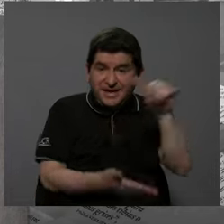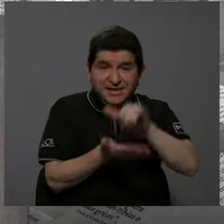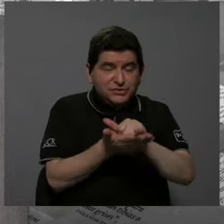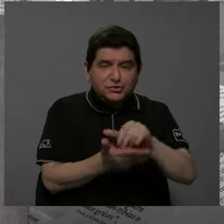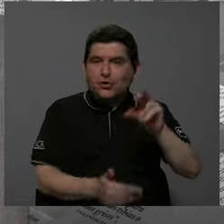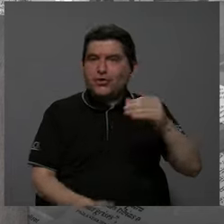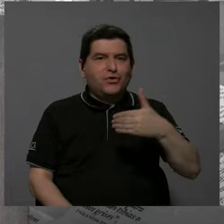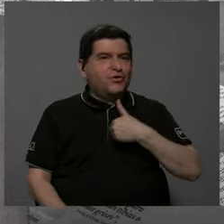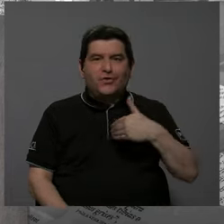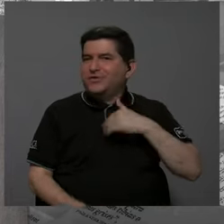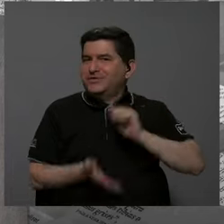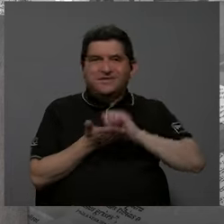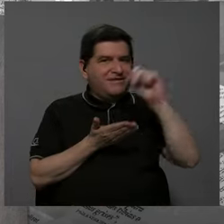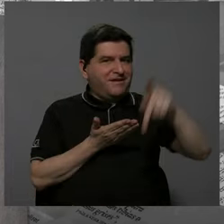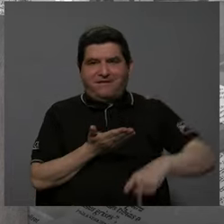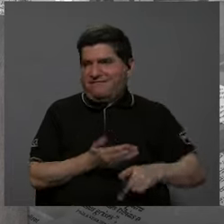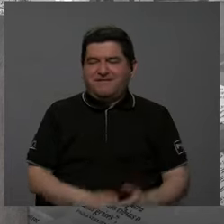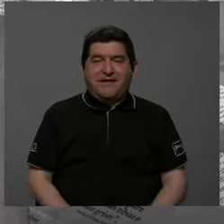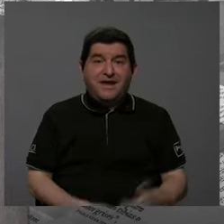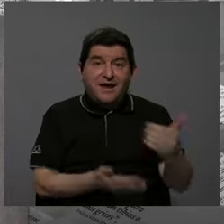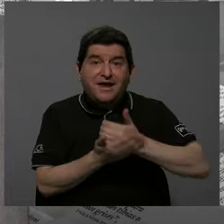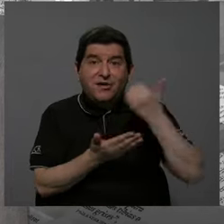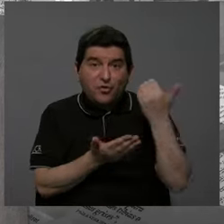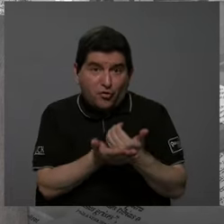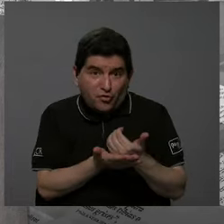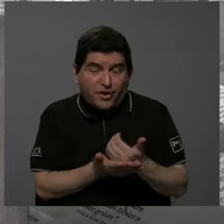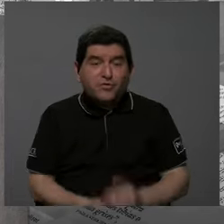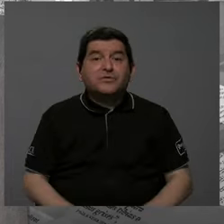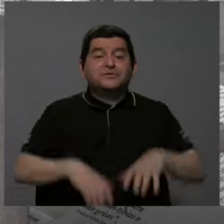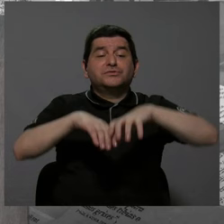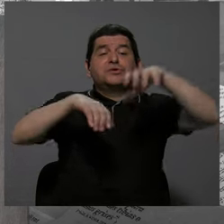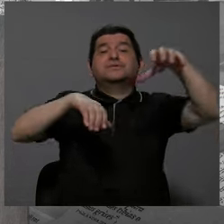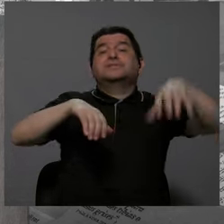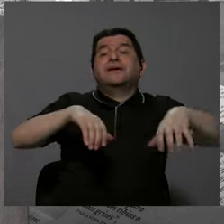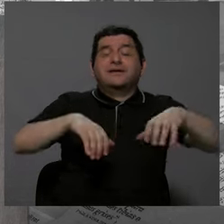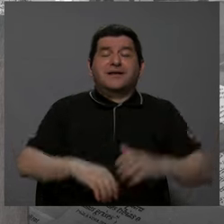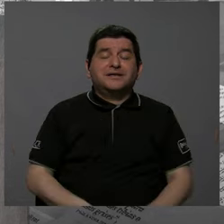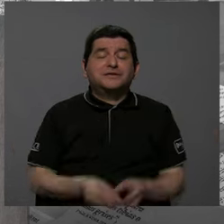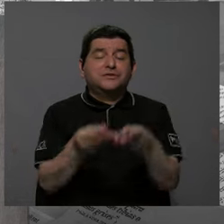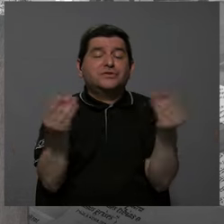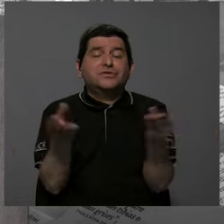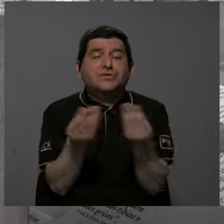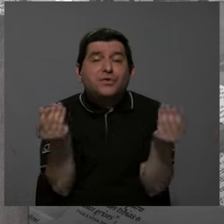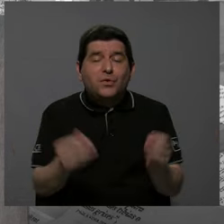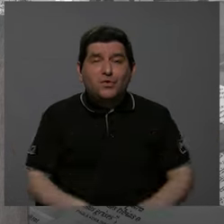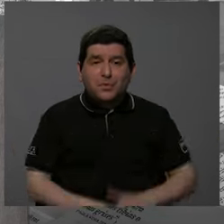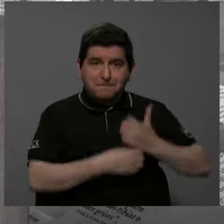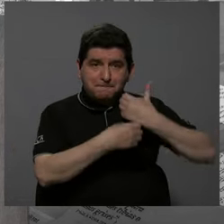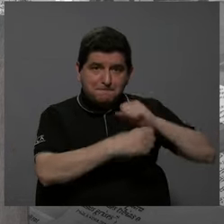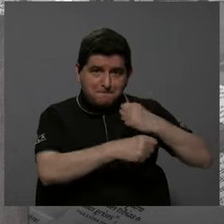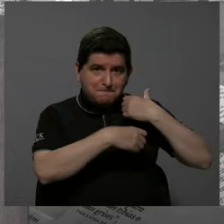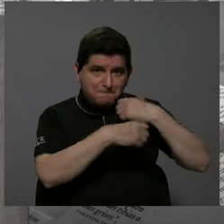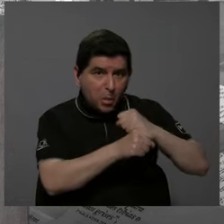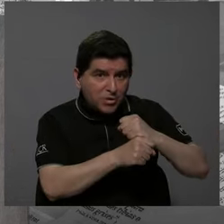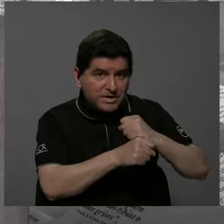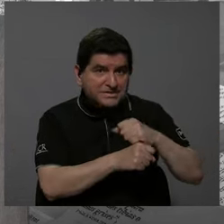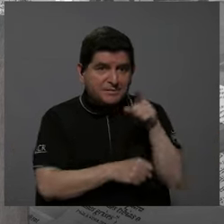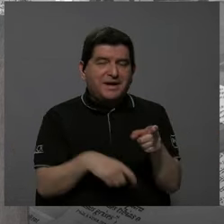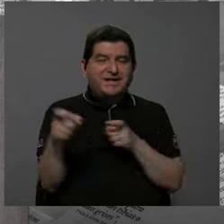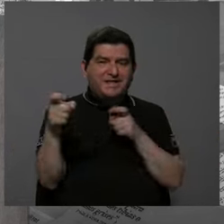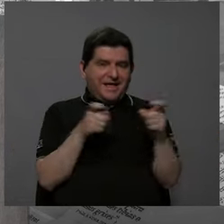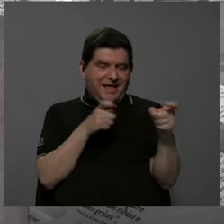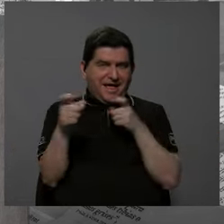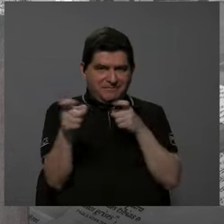José, no lo recibe Montedioca. Porque los recursos los recibe el cantón que los produce, la municipalidad que los